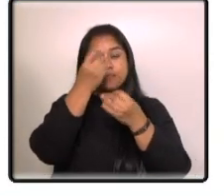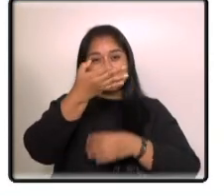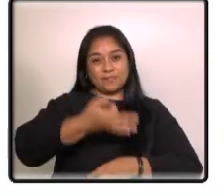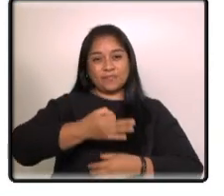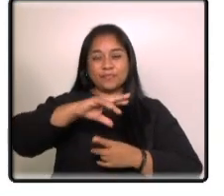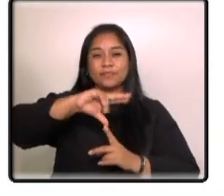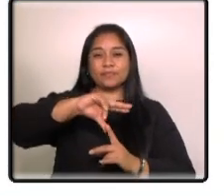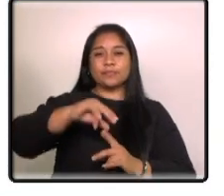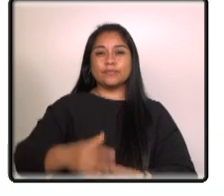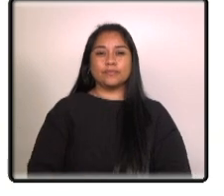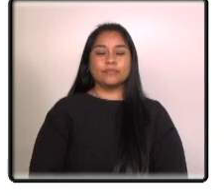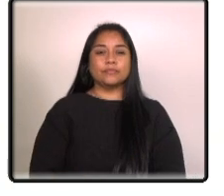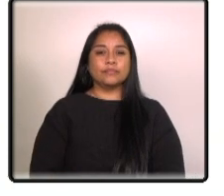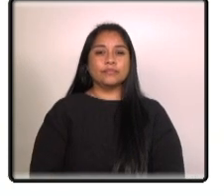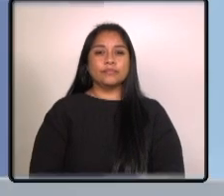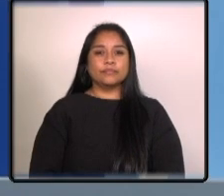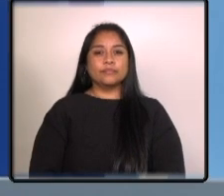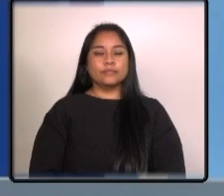del INSIBUR